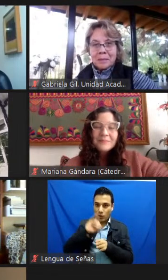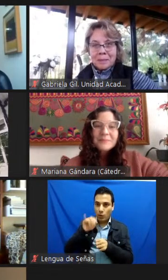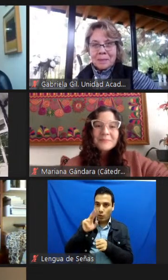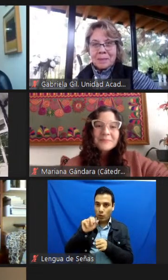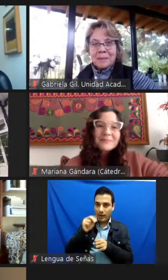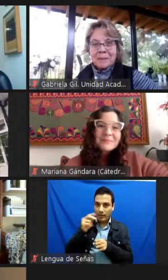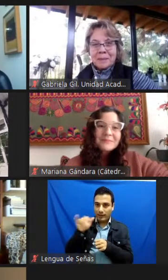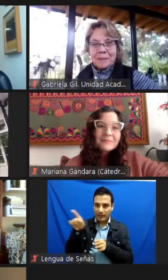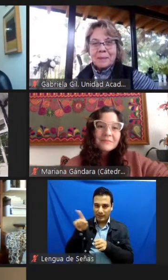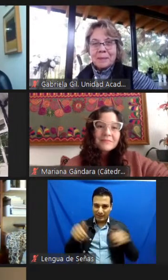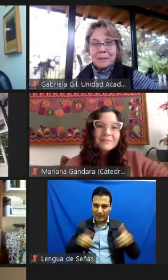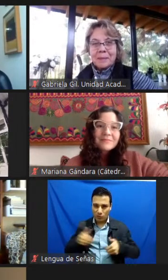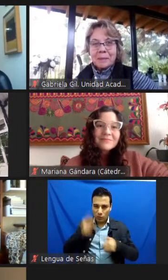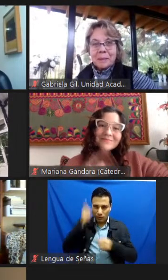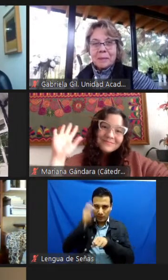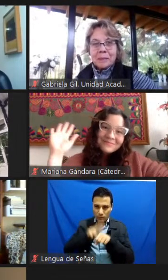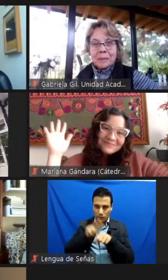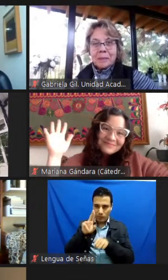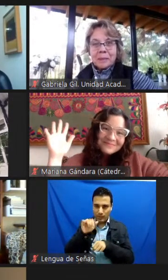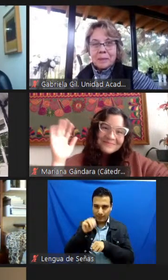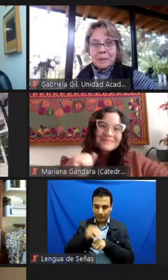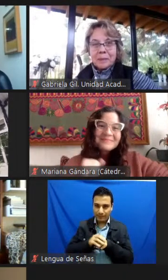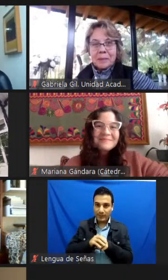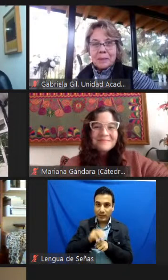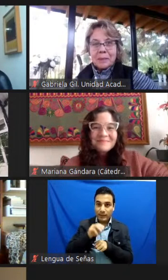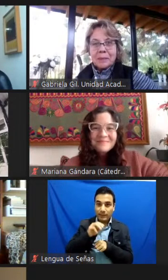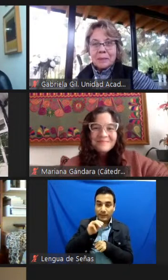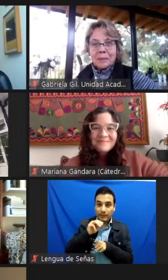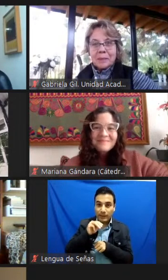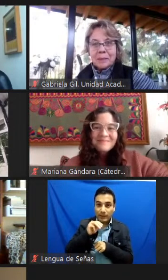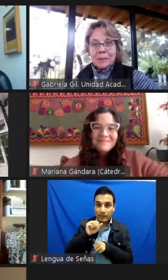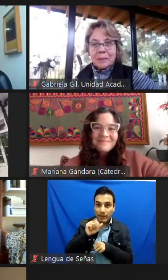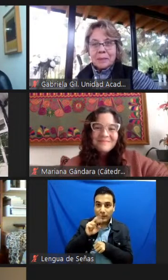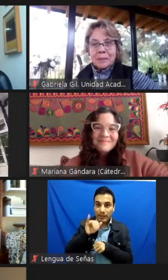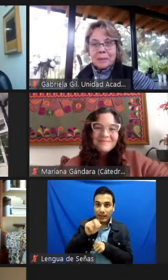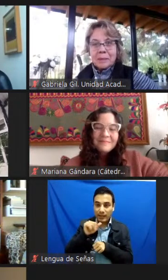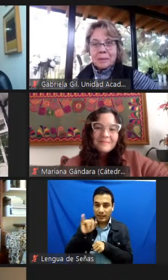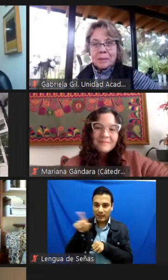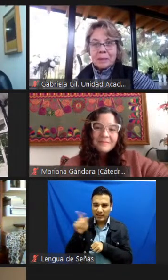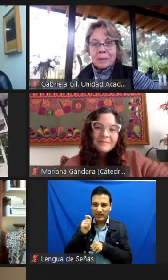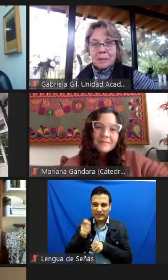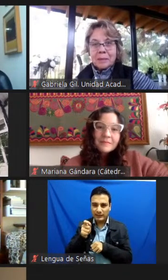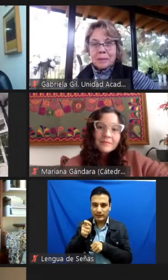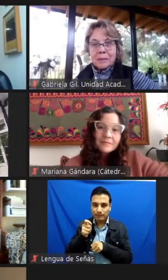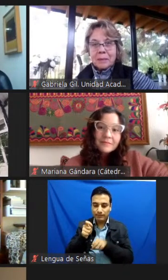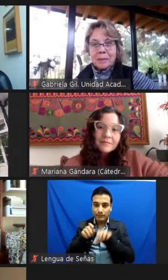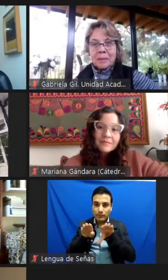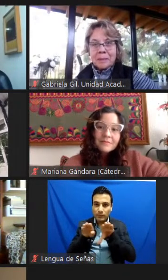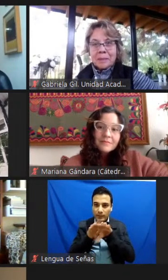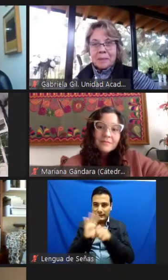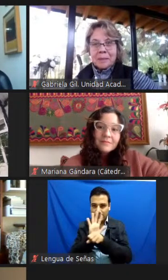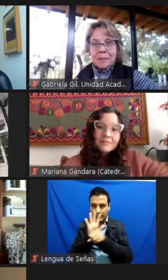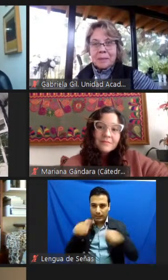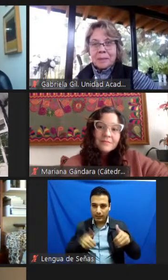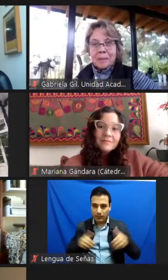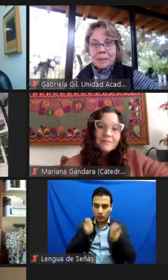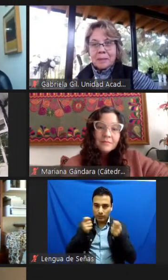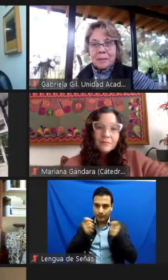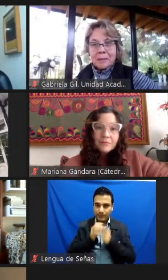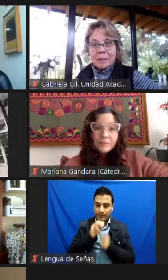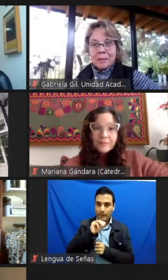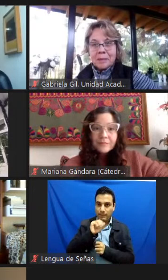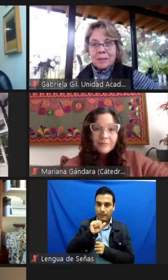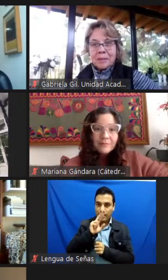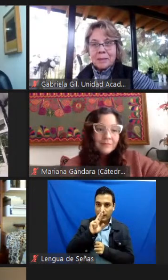María Nagándara, coordinación de la Cátedra Extraordinaria Inmar Berman de Cine y Teatro. María García